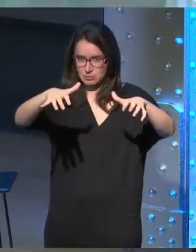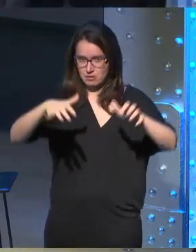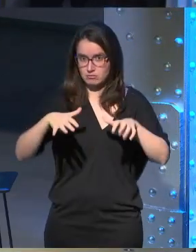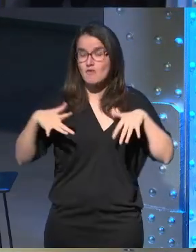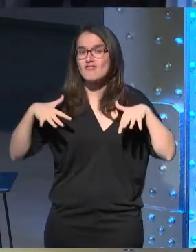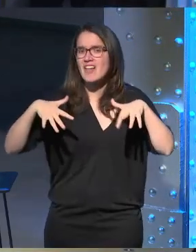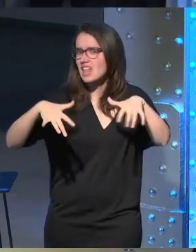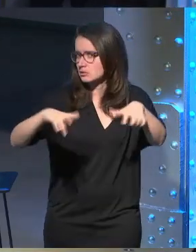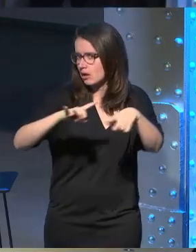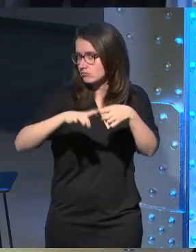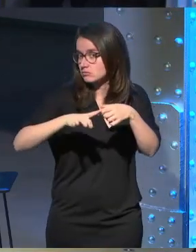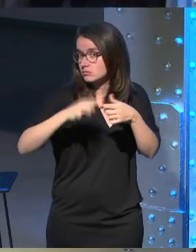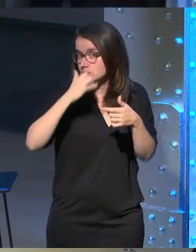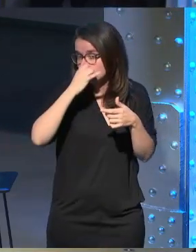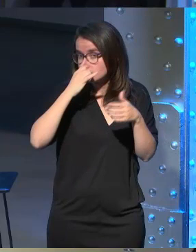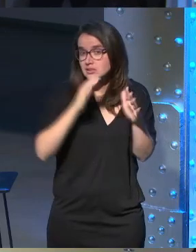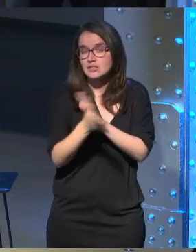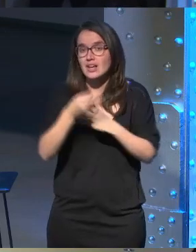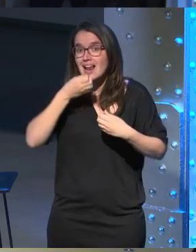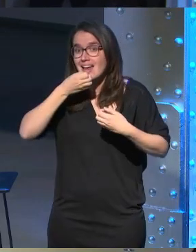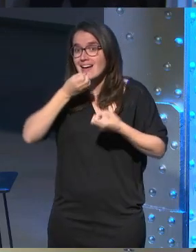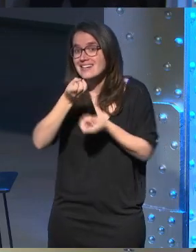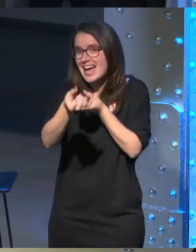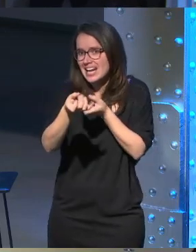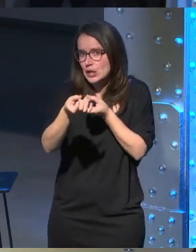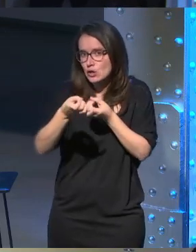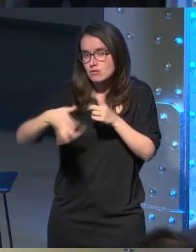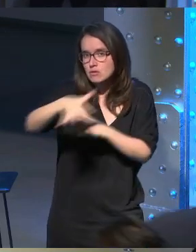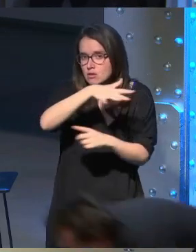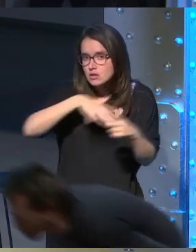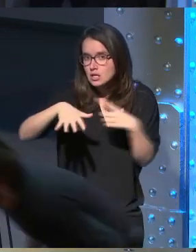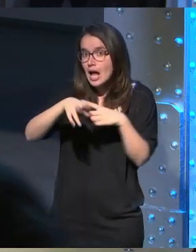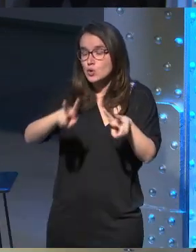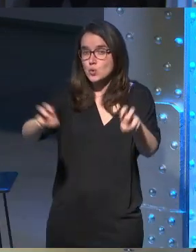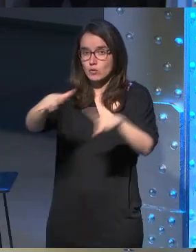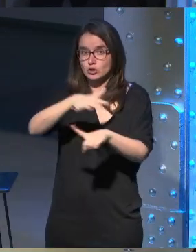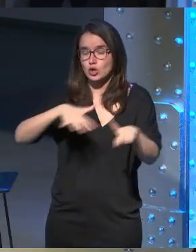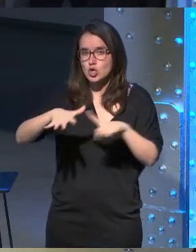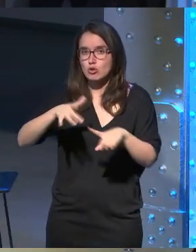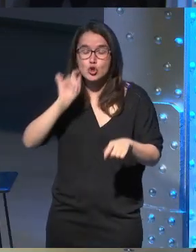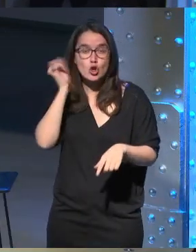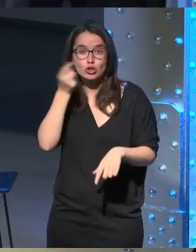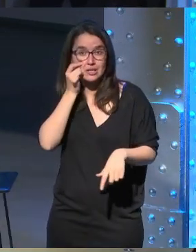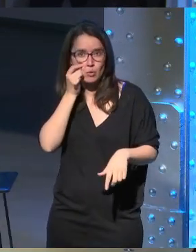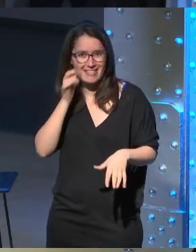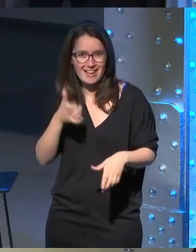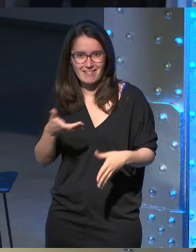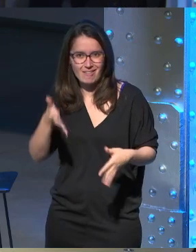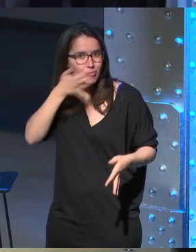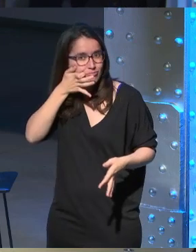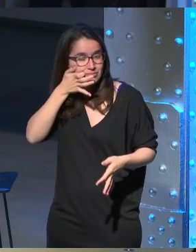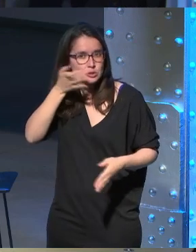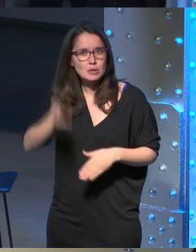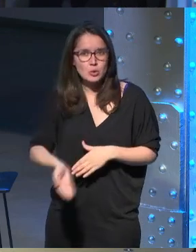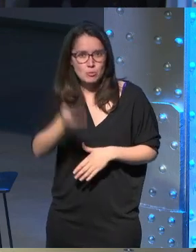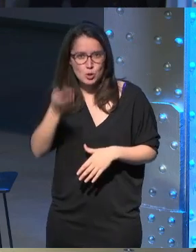fantasma por lo tanto la narración que va a ver la narración que le va a rodear en ese nuevo entorno no se va a dar cuenta que está él presente ¿vale? y